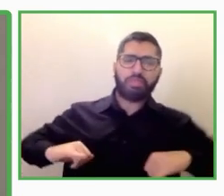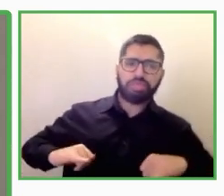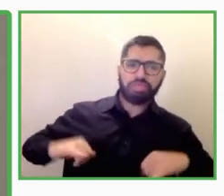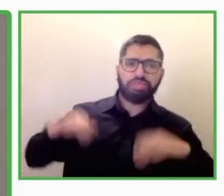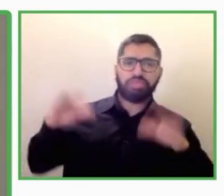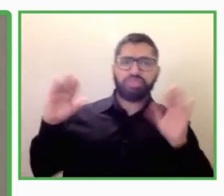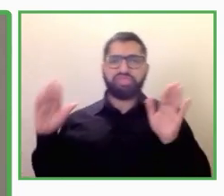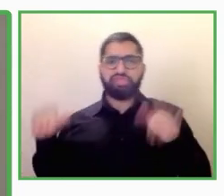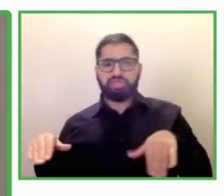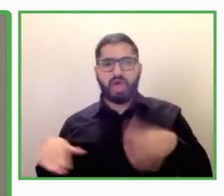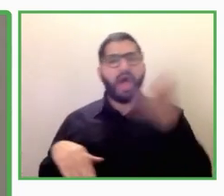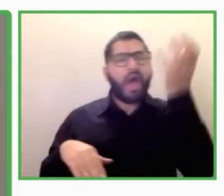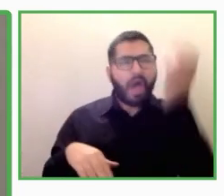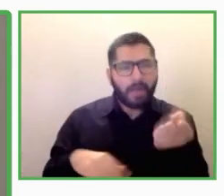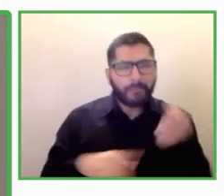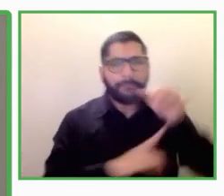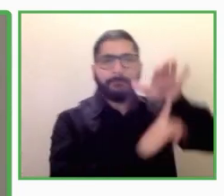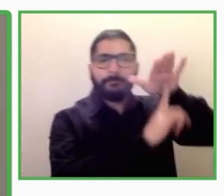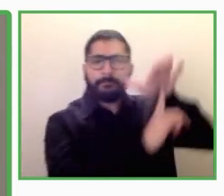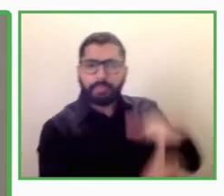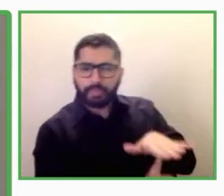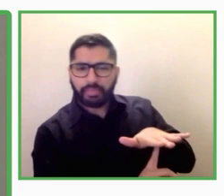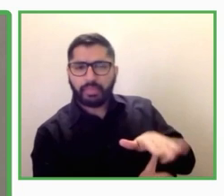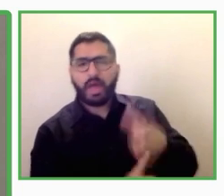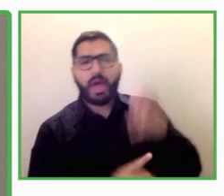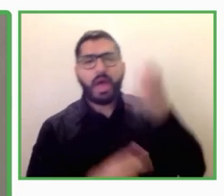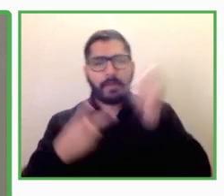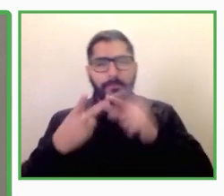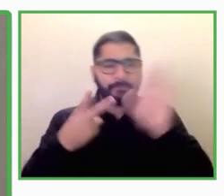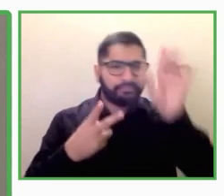estigma también vinculado contra las personas con discapacidad en empleo,